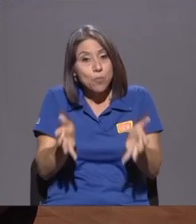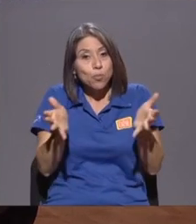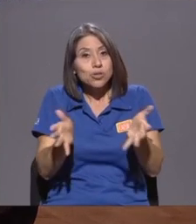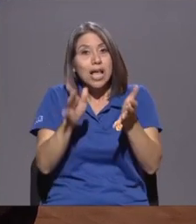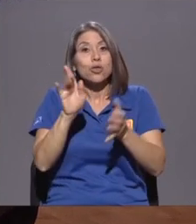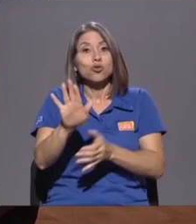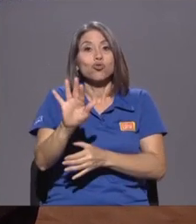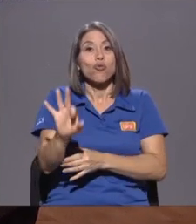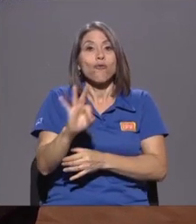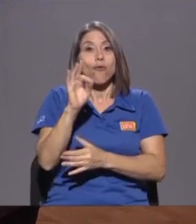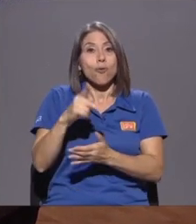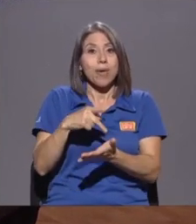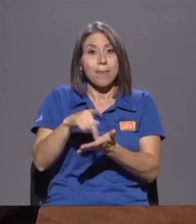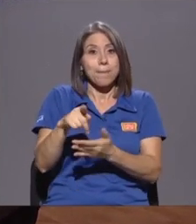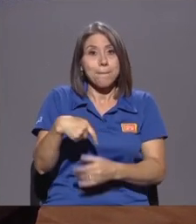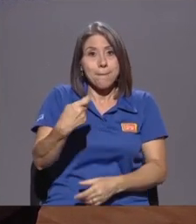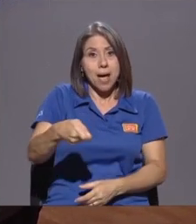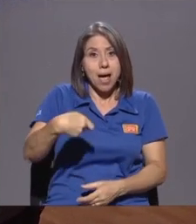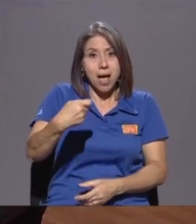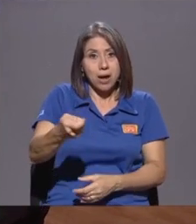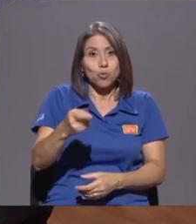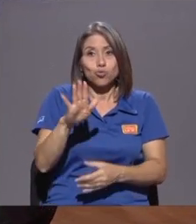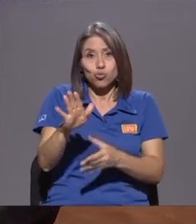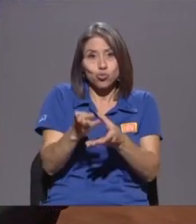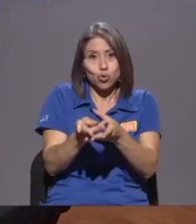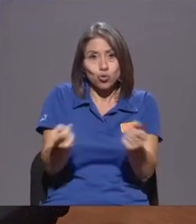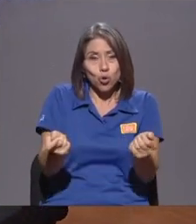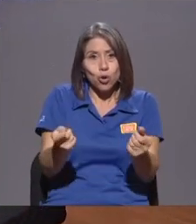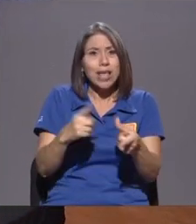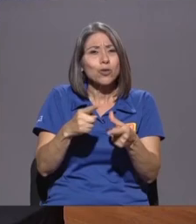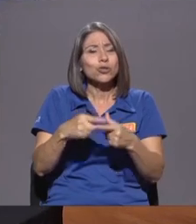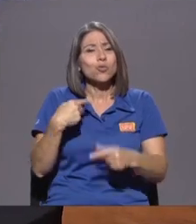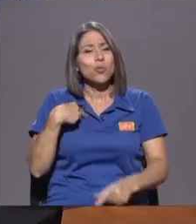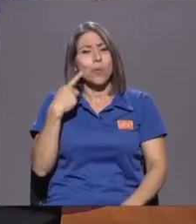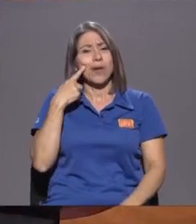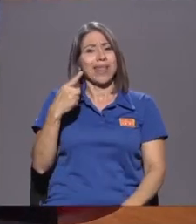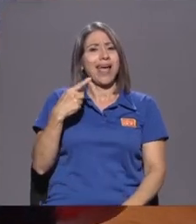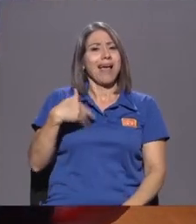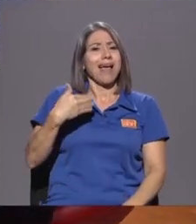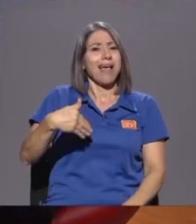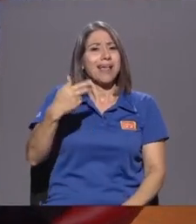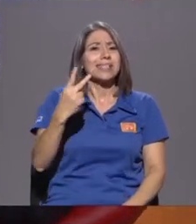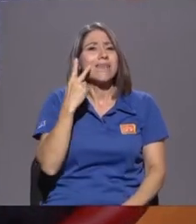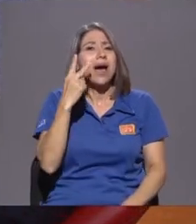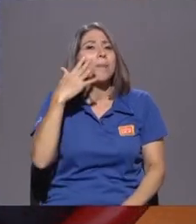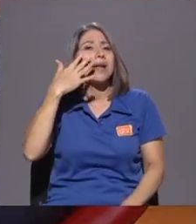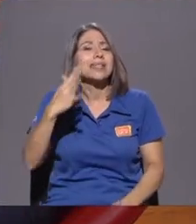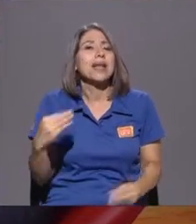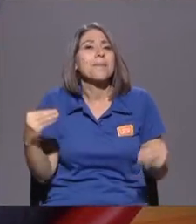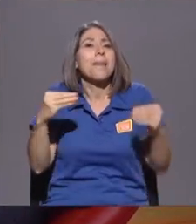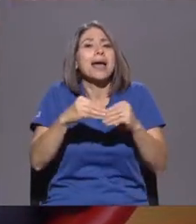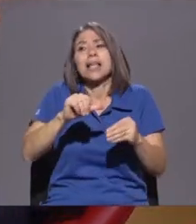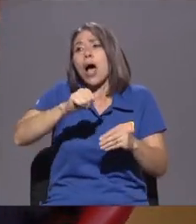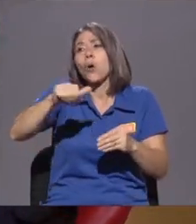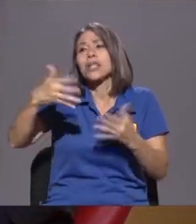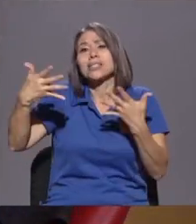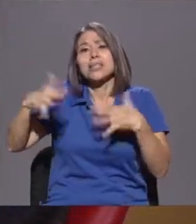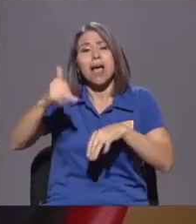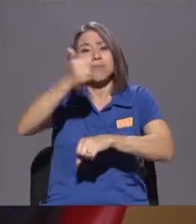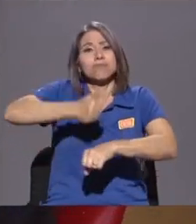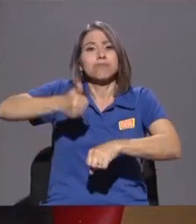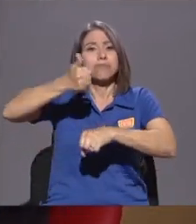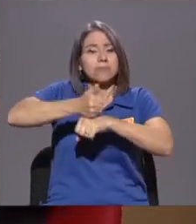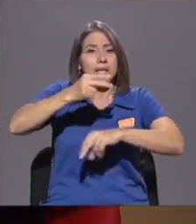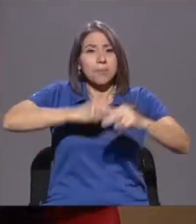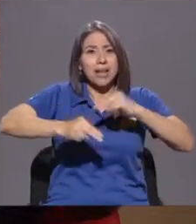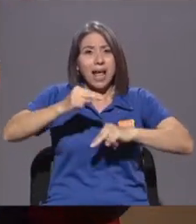Lo que uno Podría ver Es que Cada vez Se va a aparecer Más A soluciones Que ya están Implementadas En el mercado Que van a